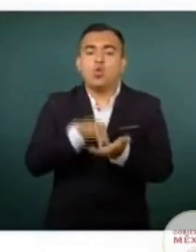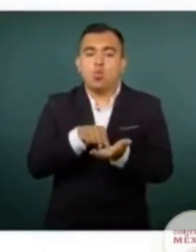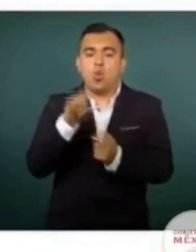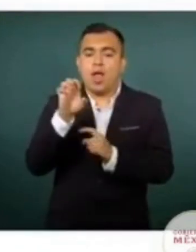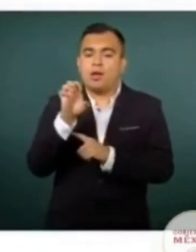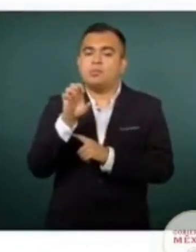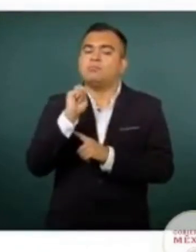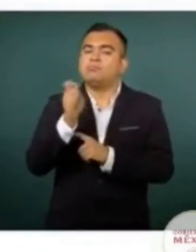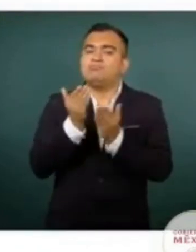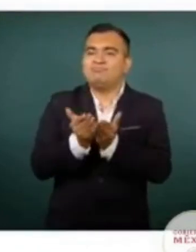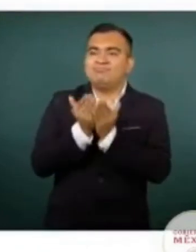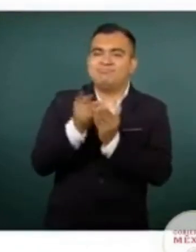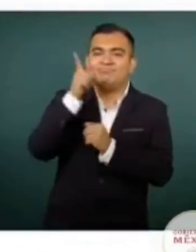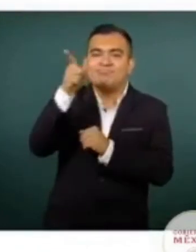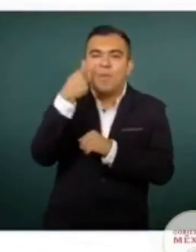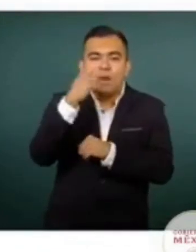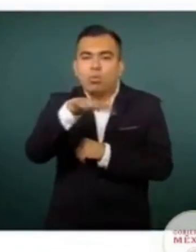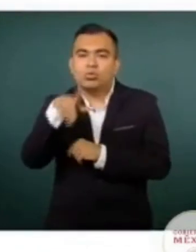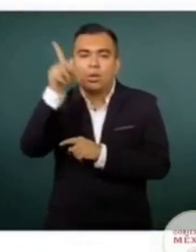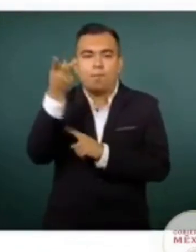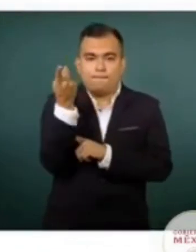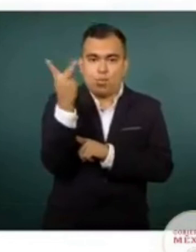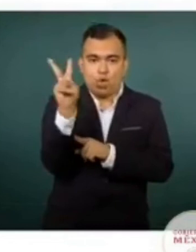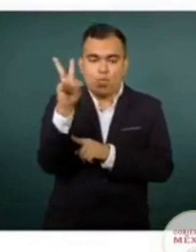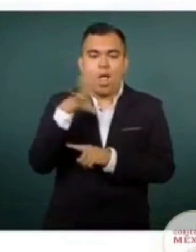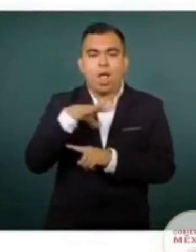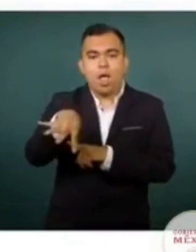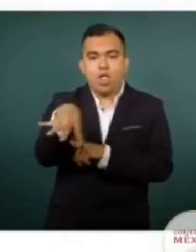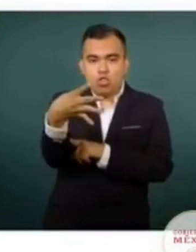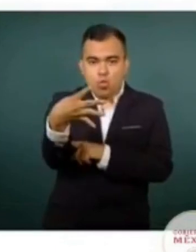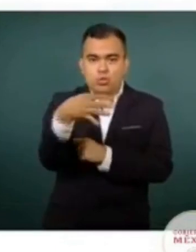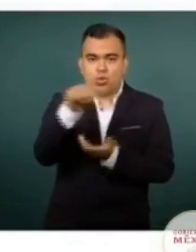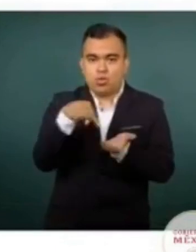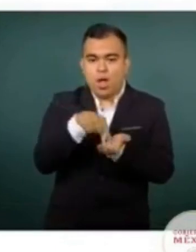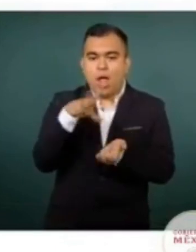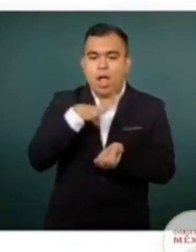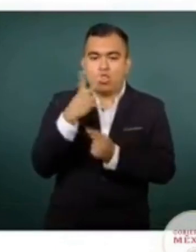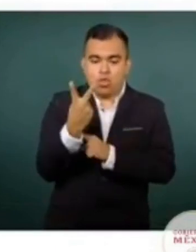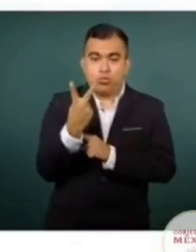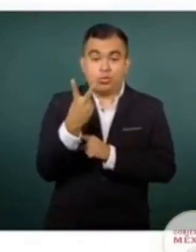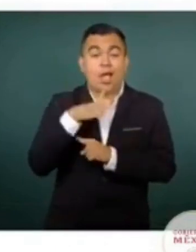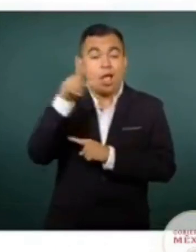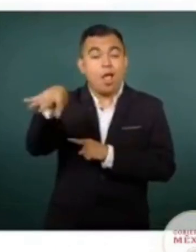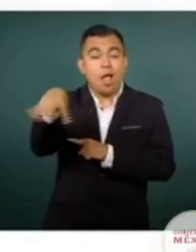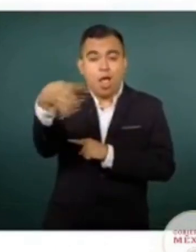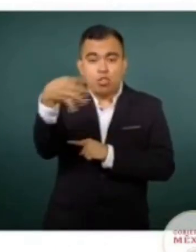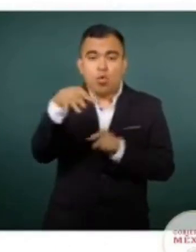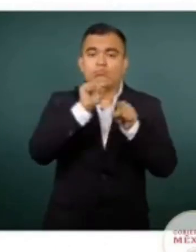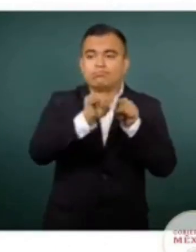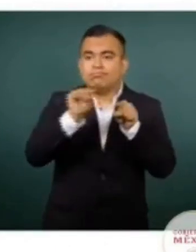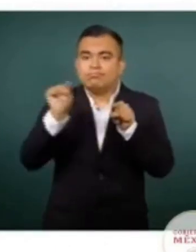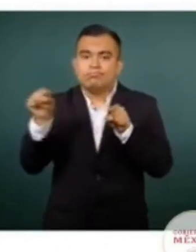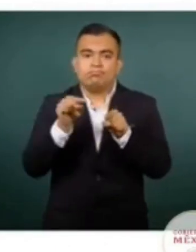de Vallarta, con sus 14 elementos y sus dos embarcaciones de Fender, han realizado 14 operaciones, han